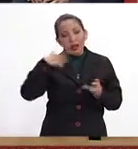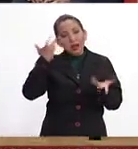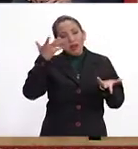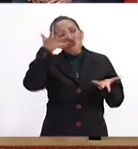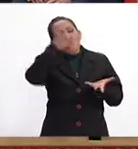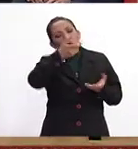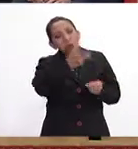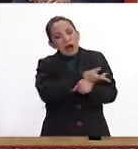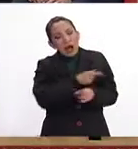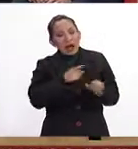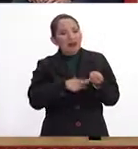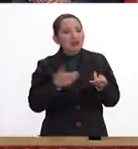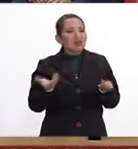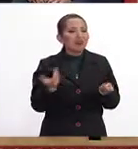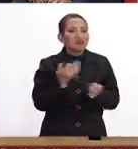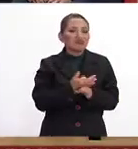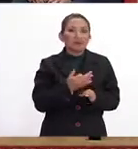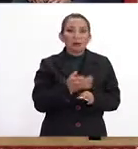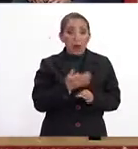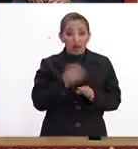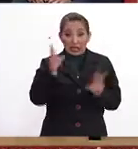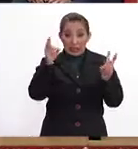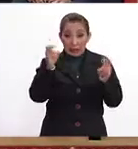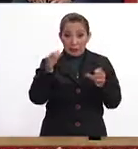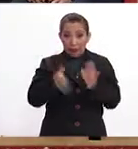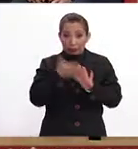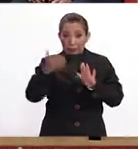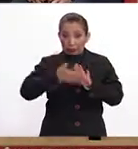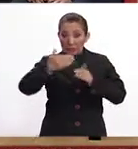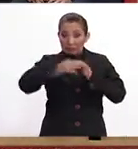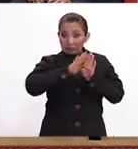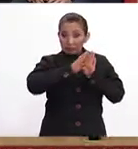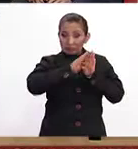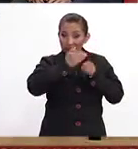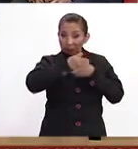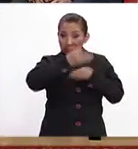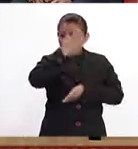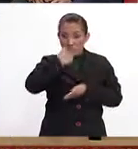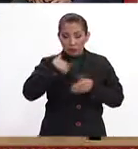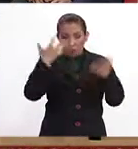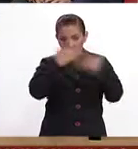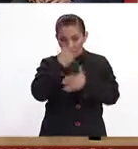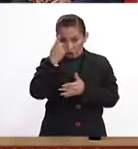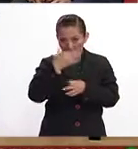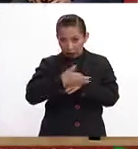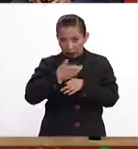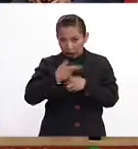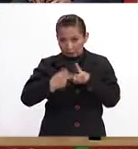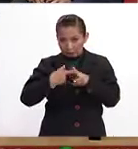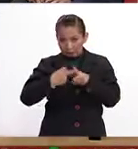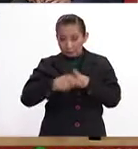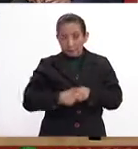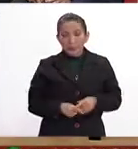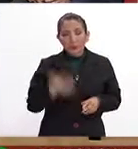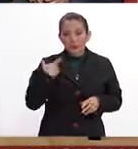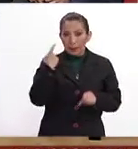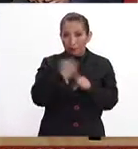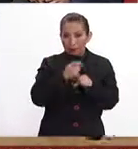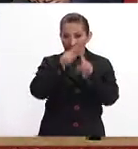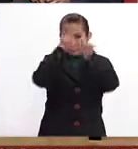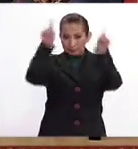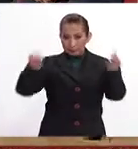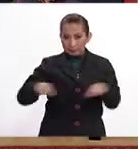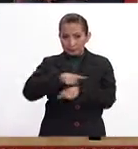hay o cómo estamos viendo, pero esto, el tema del muro, hay dos datos que me sorprendieron mucho, los vamos a revisar ahora. Si vamos al primer